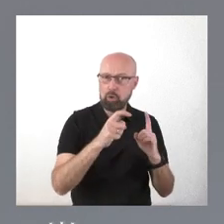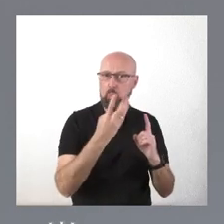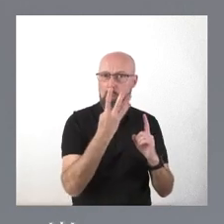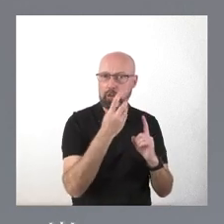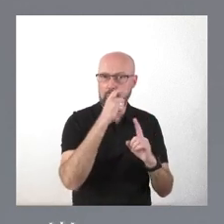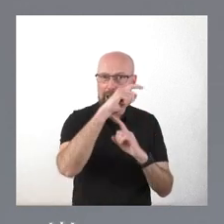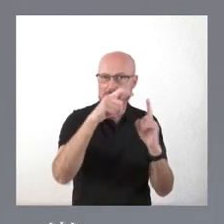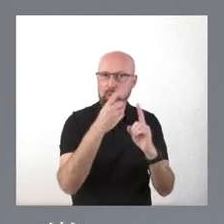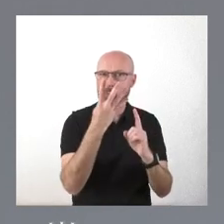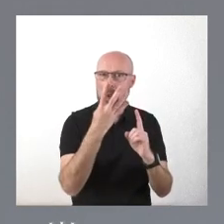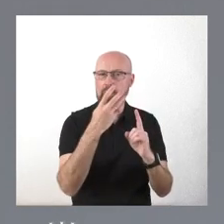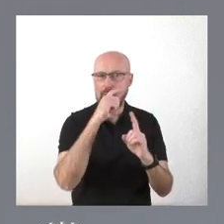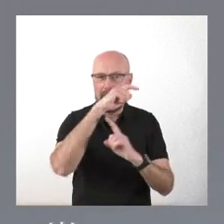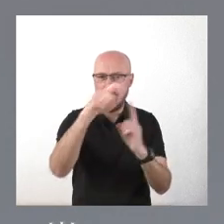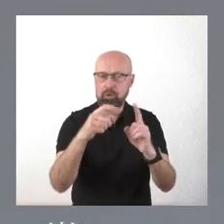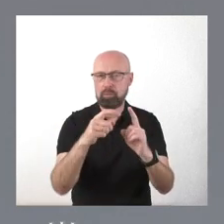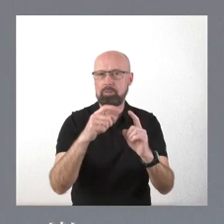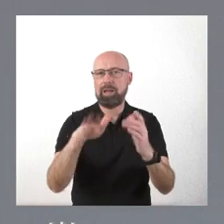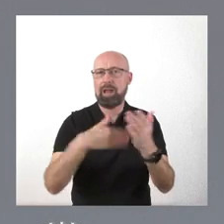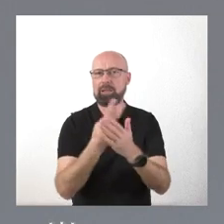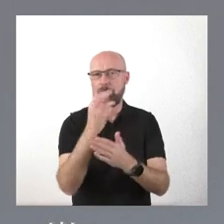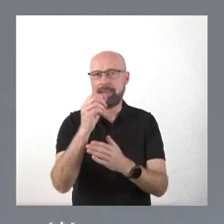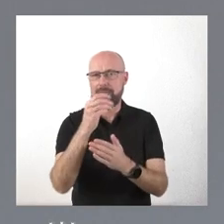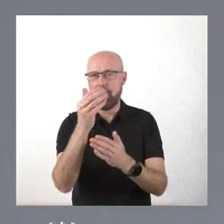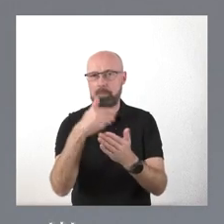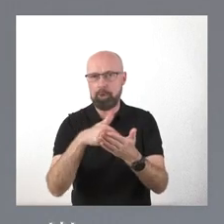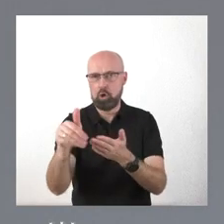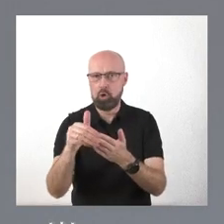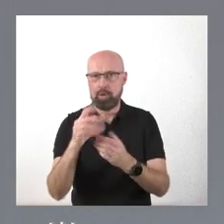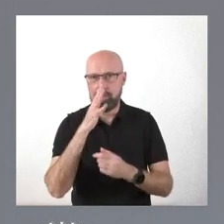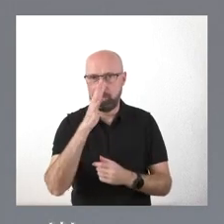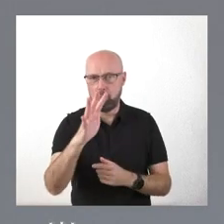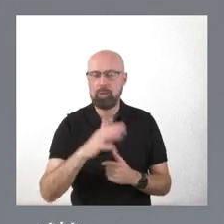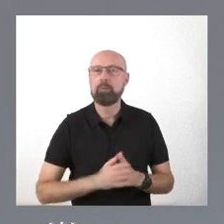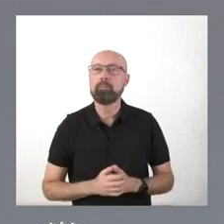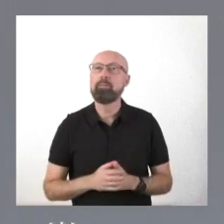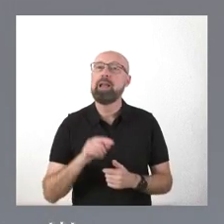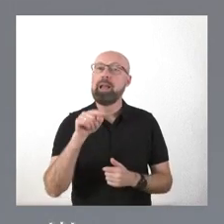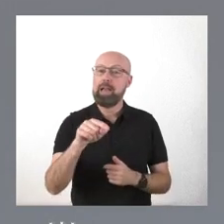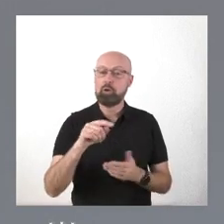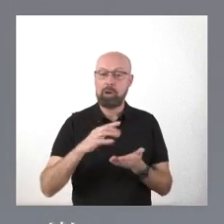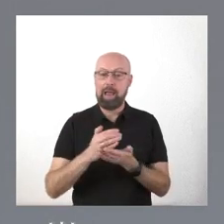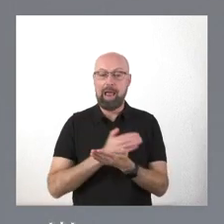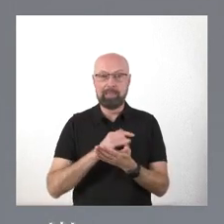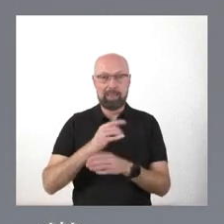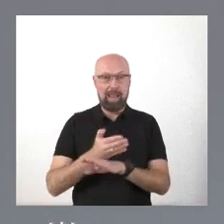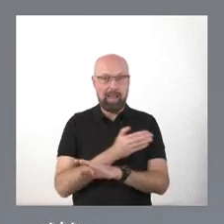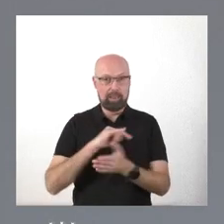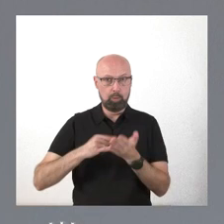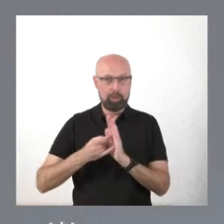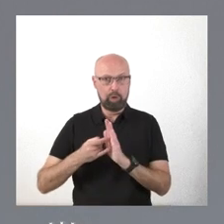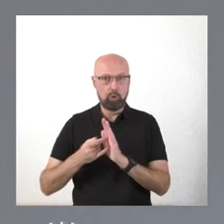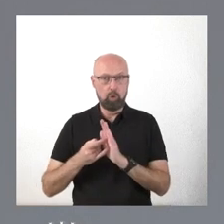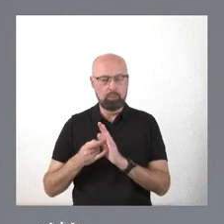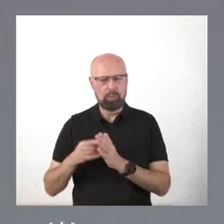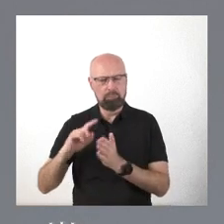Esto está en el anteproyecto de ley. Y, bueno, esta ley entra ahora en las Cortes, lógicamente va a ser revisada